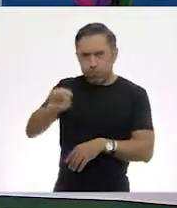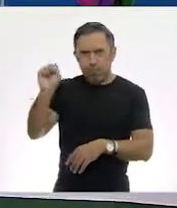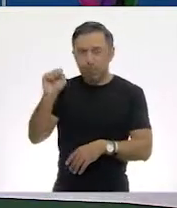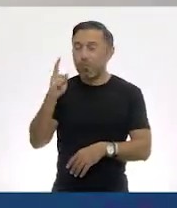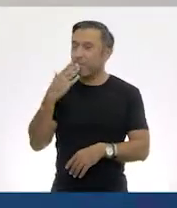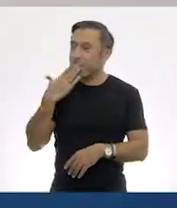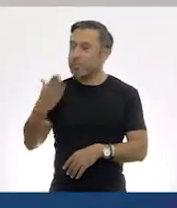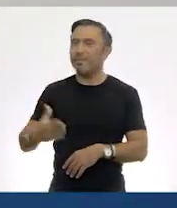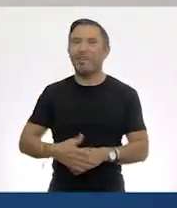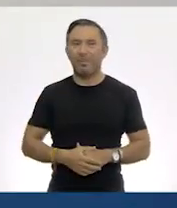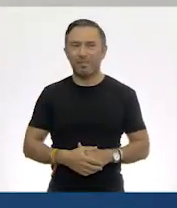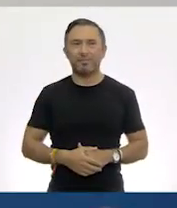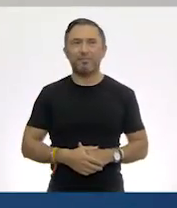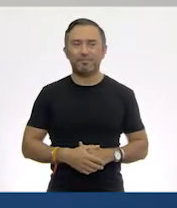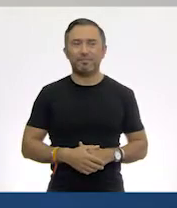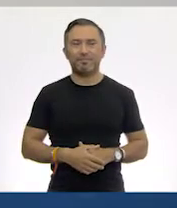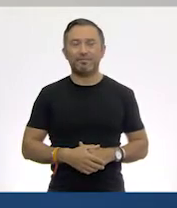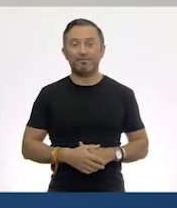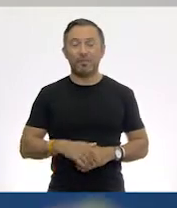¡Híjoles!